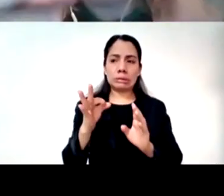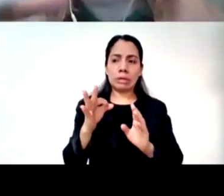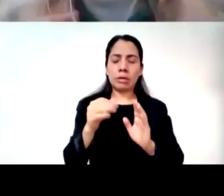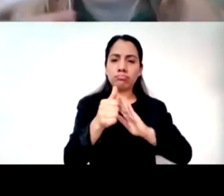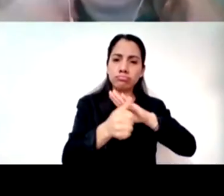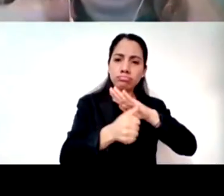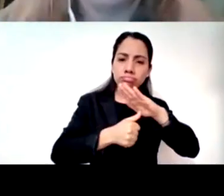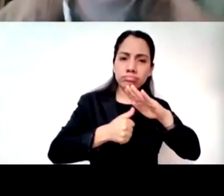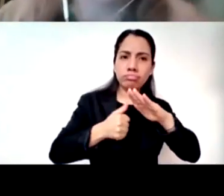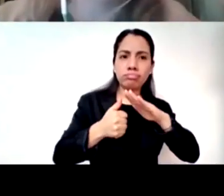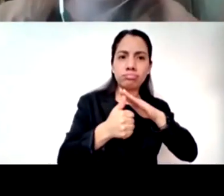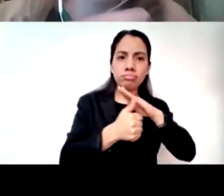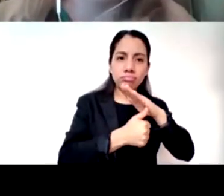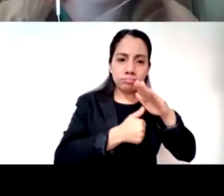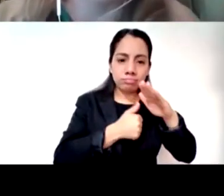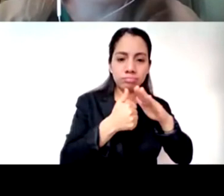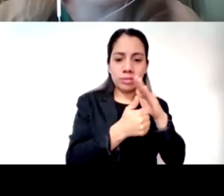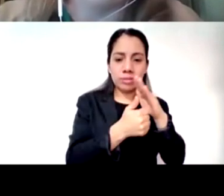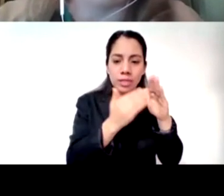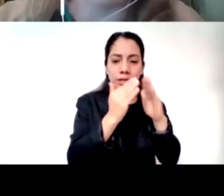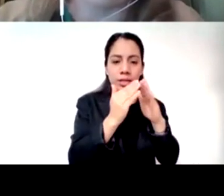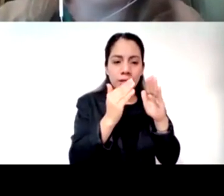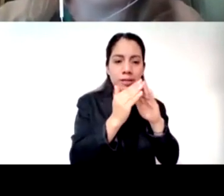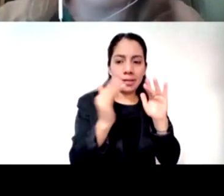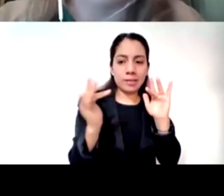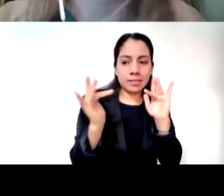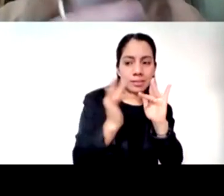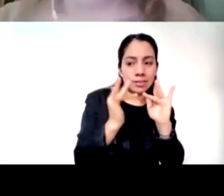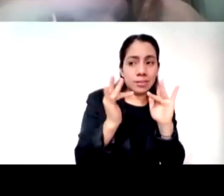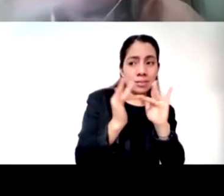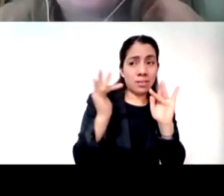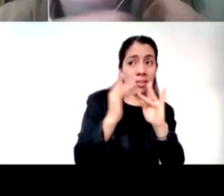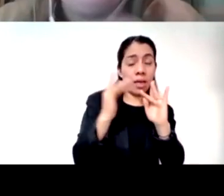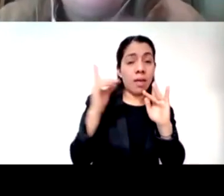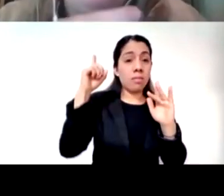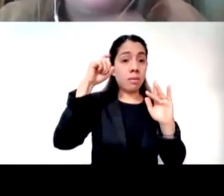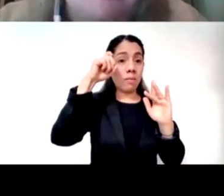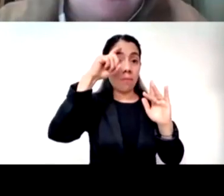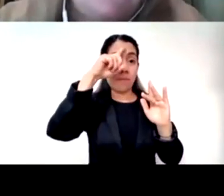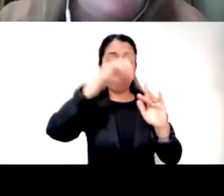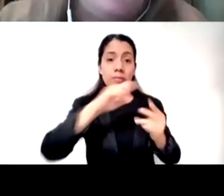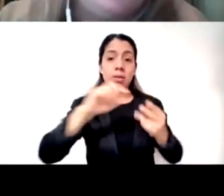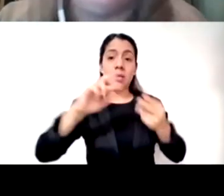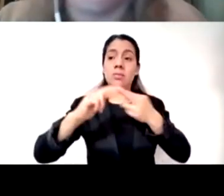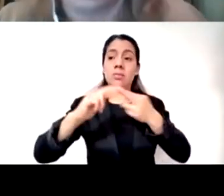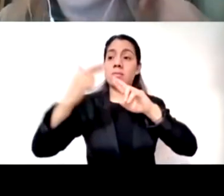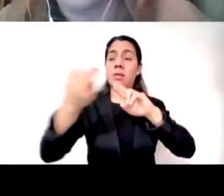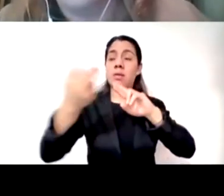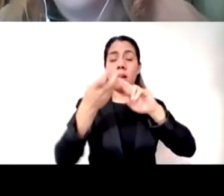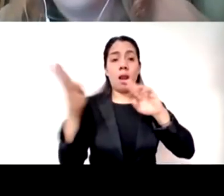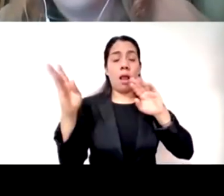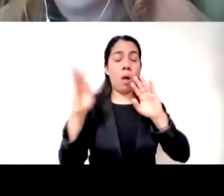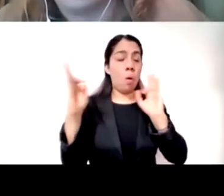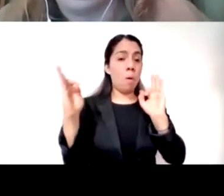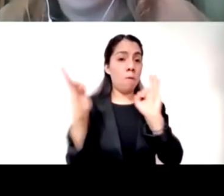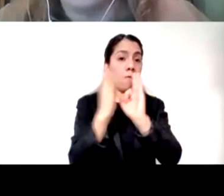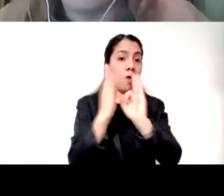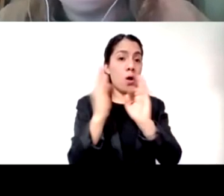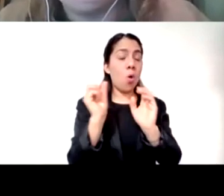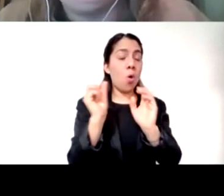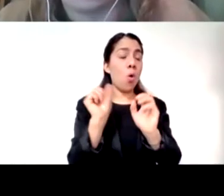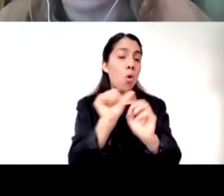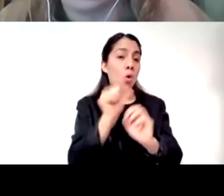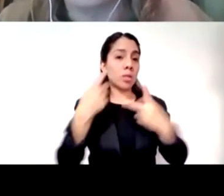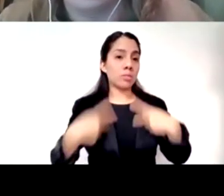las posibilidades de conexión con otros se vuelven más difíciles claro unos más que otros ¿verdad? las